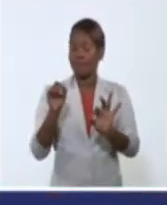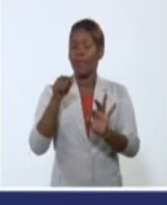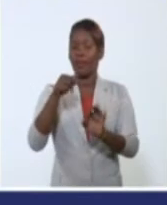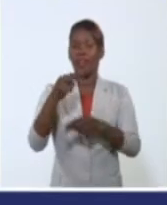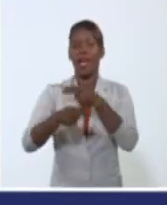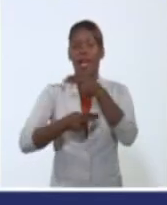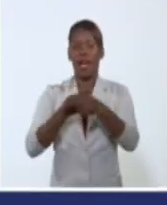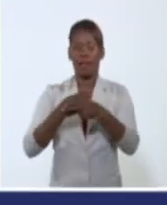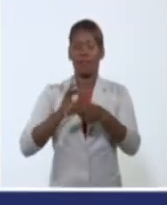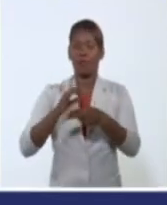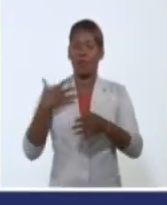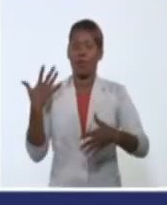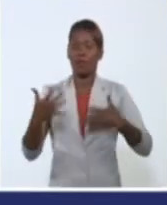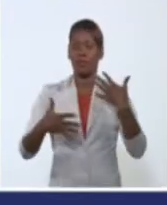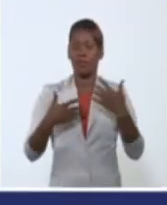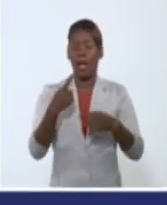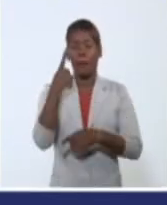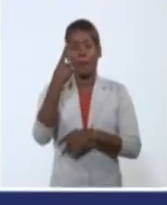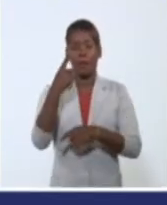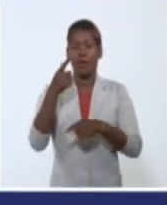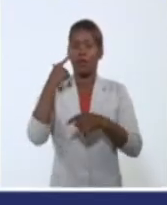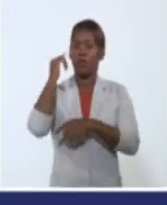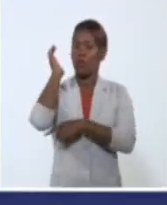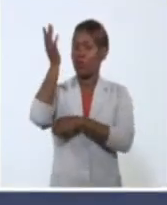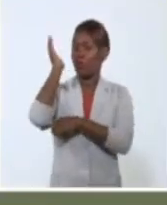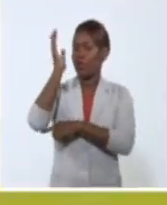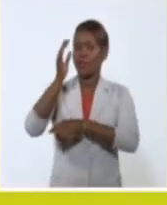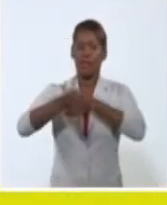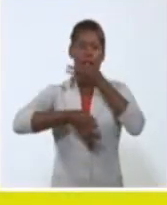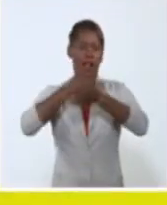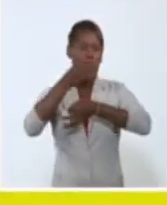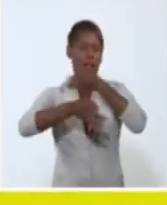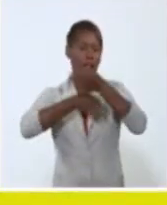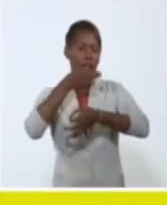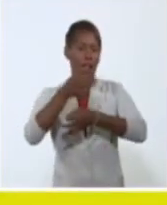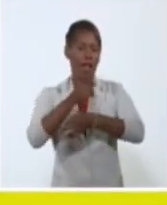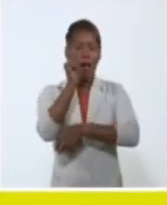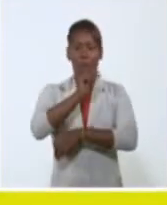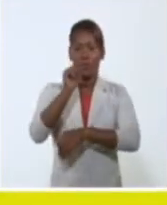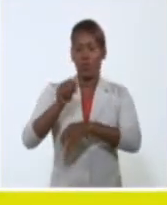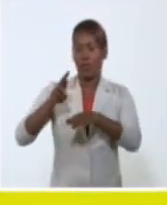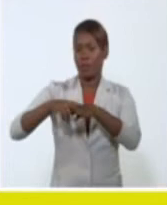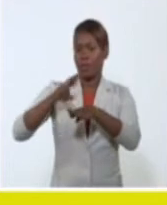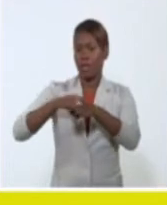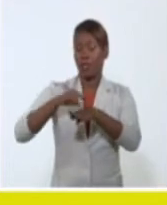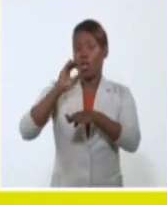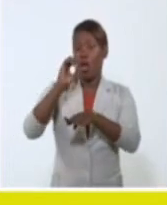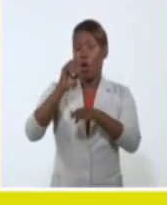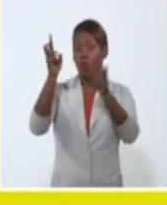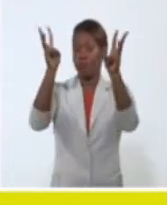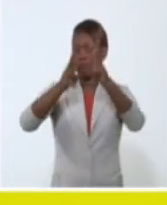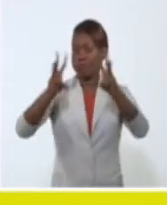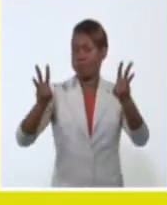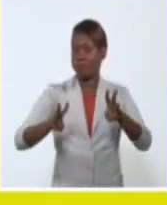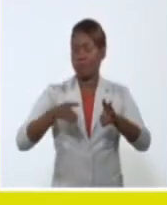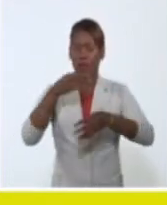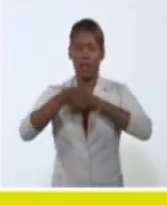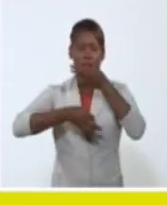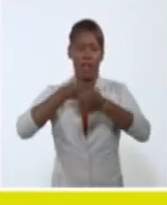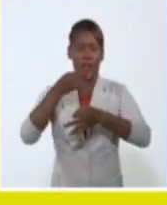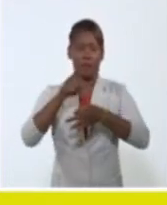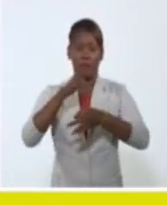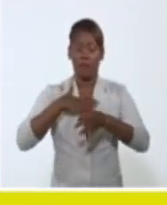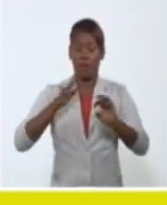combinará conferencias en la modalidad presencial y virtual con representantes de todos los continentes. El evento se ha